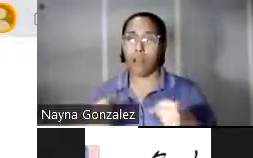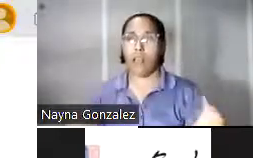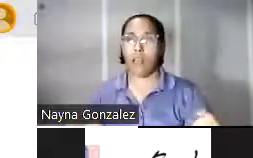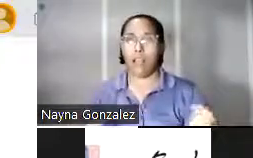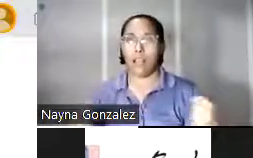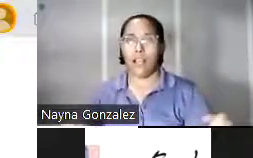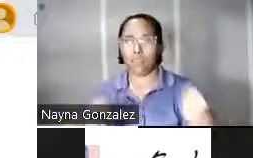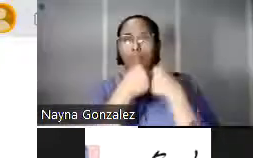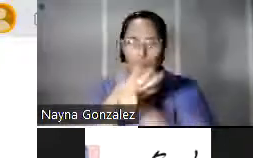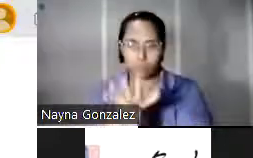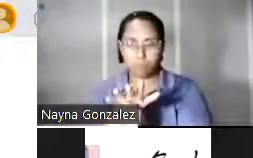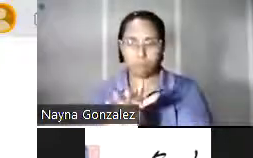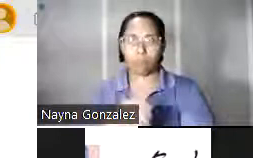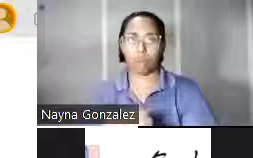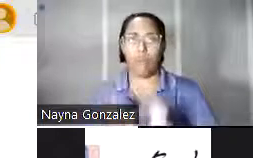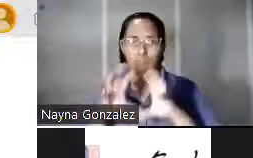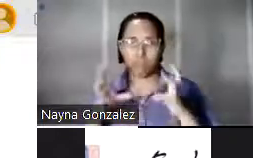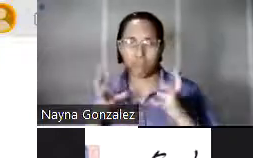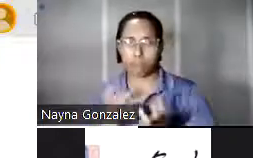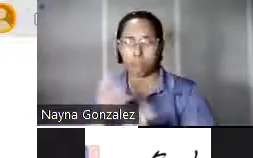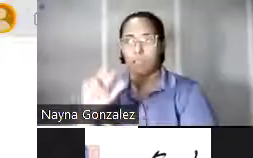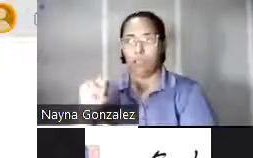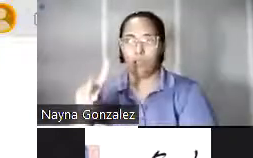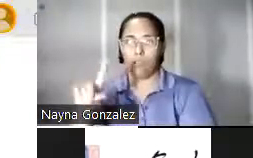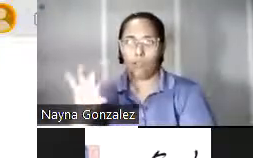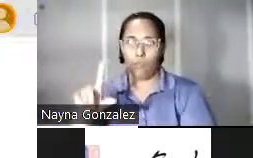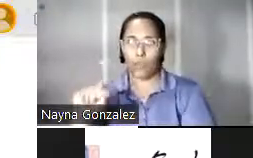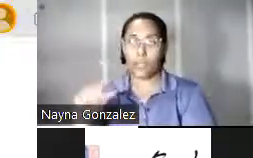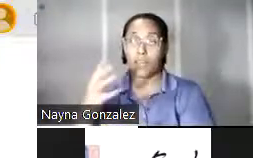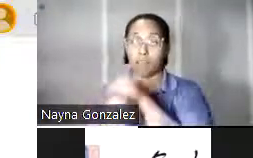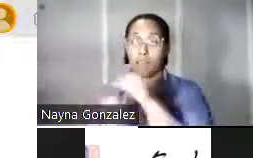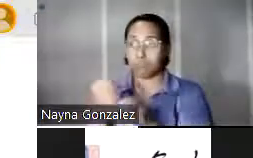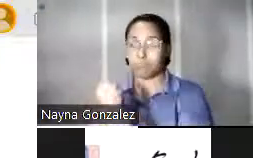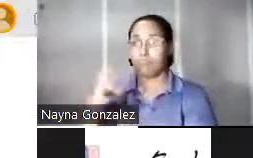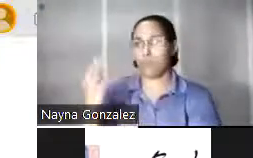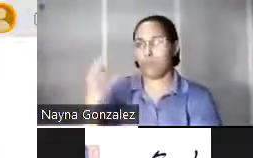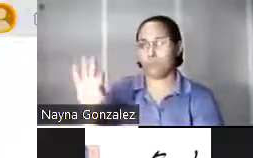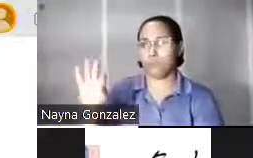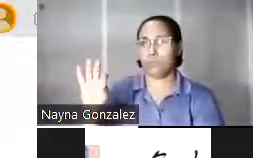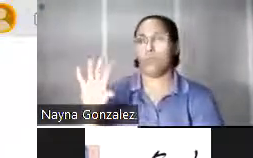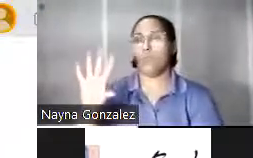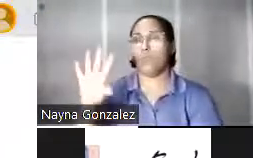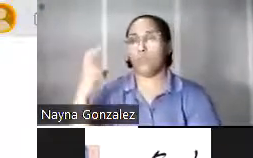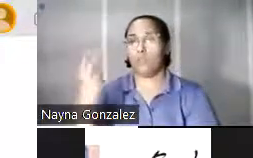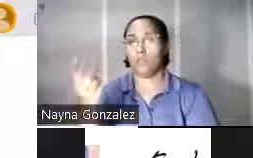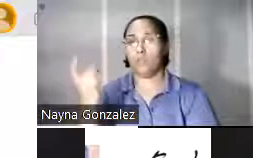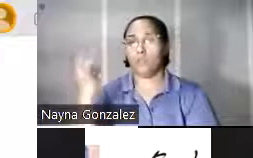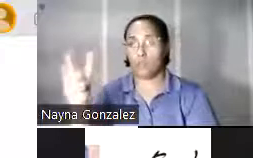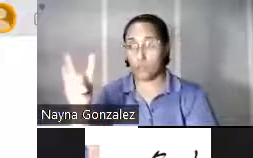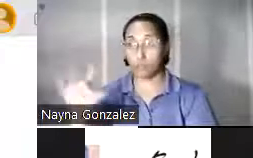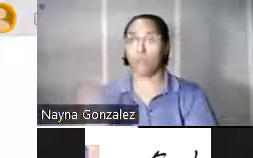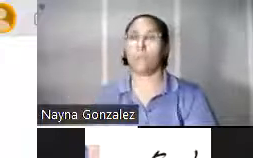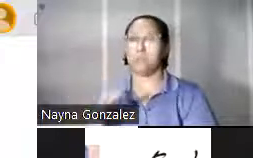la pandemia de la influenza del año 1918, más bien encendieron un renovado